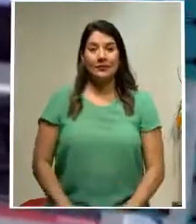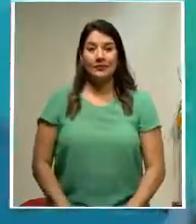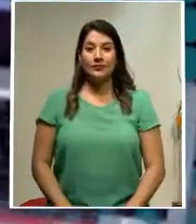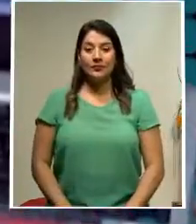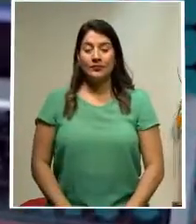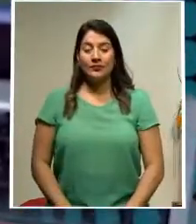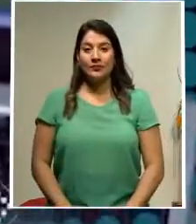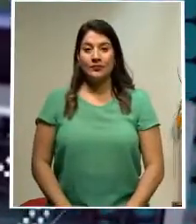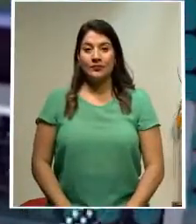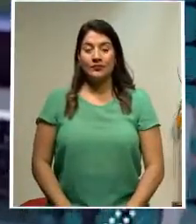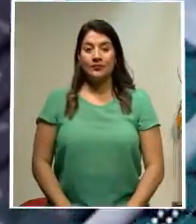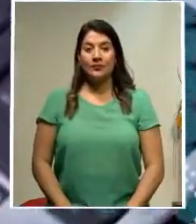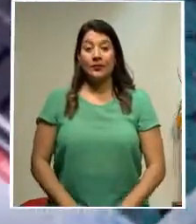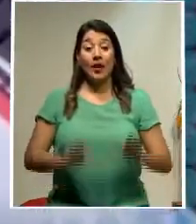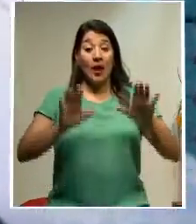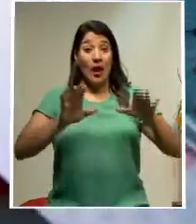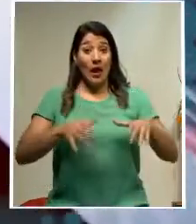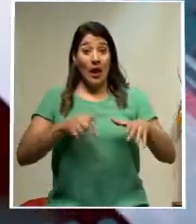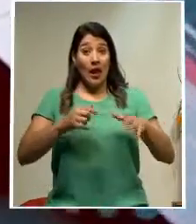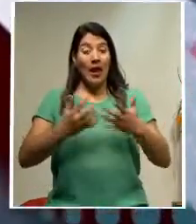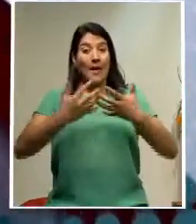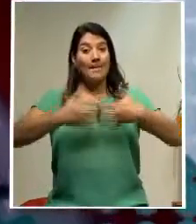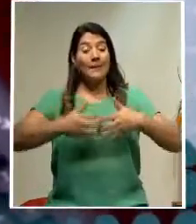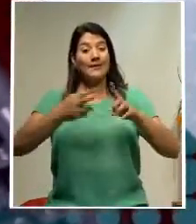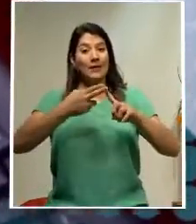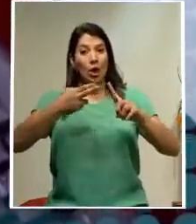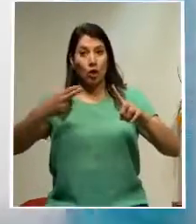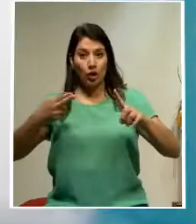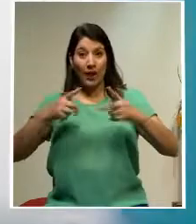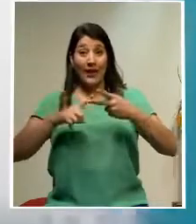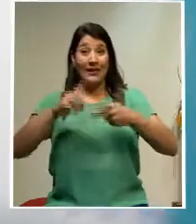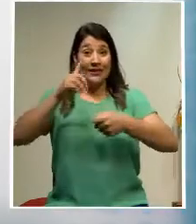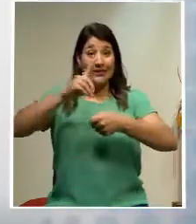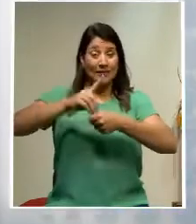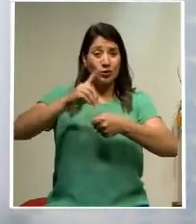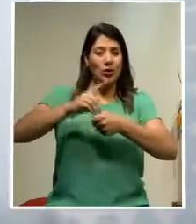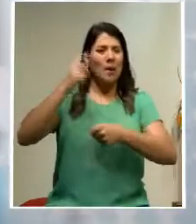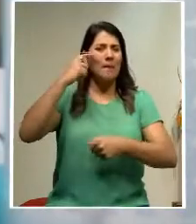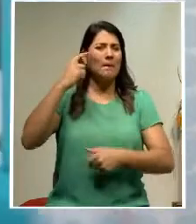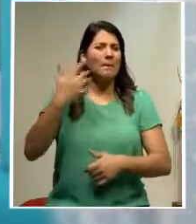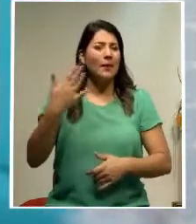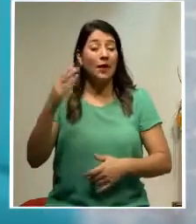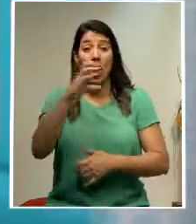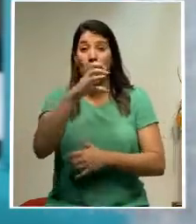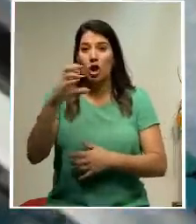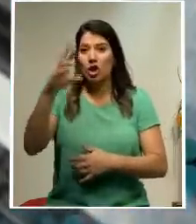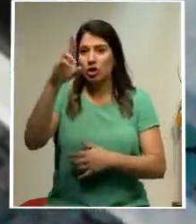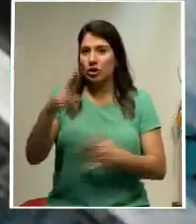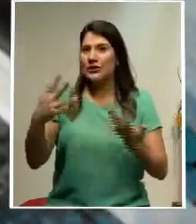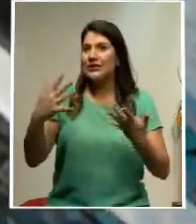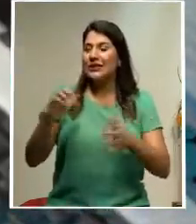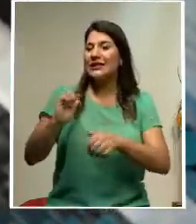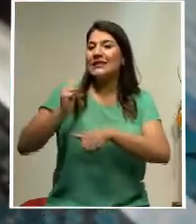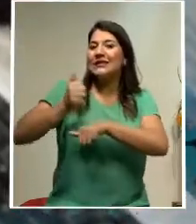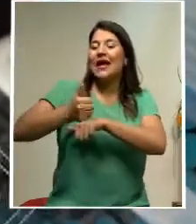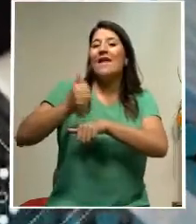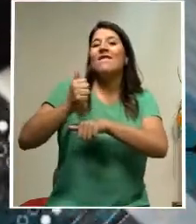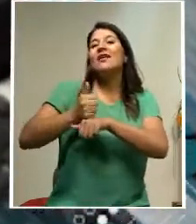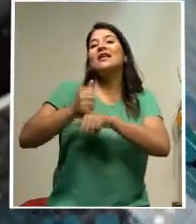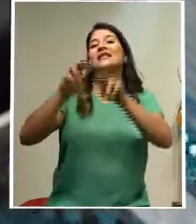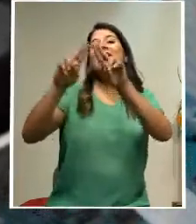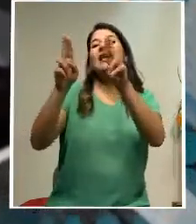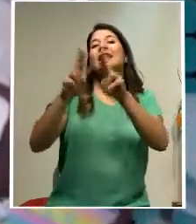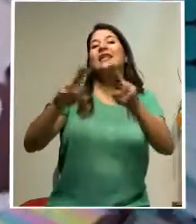Música La Cámara de Hoteles y algunos diputados consideran urgente que Costa Rica instale la red 5G para que el